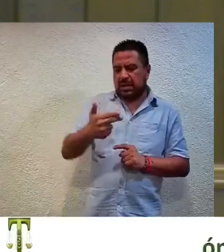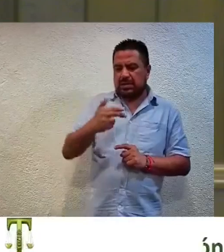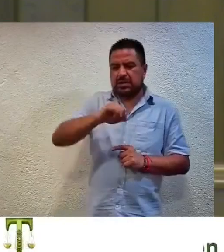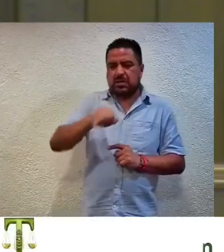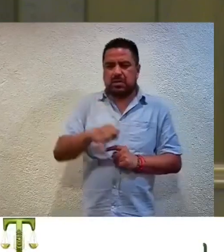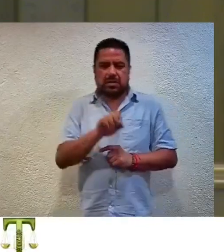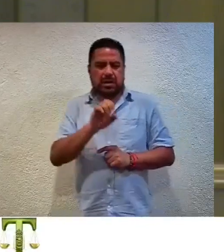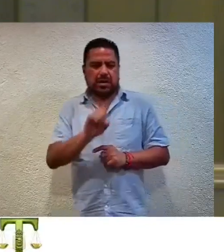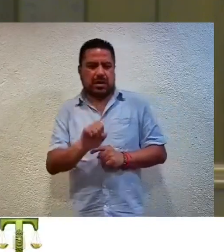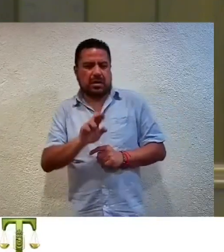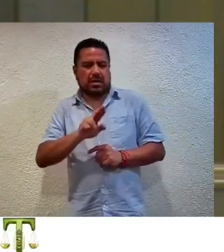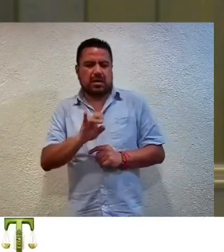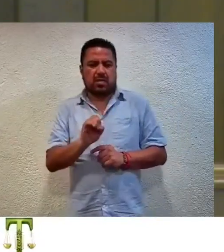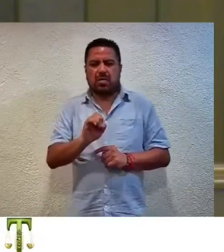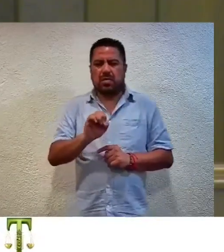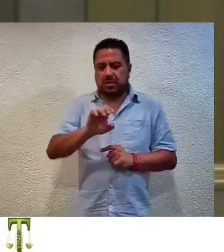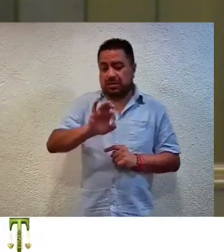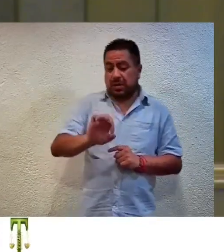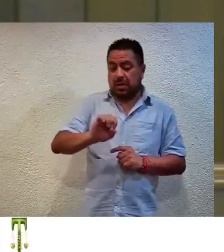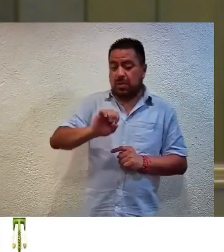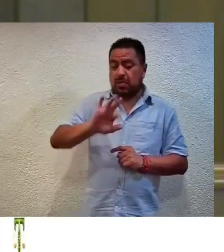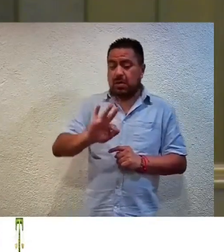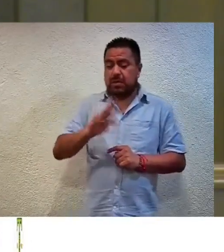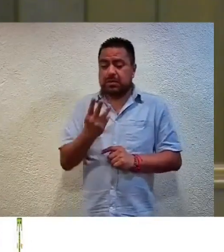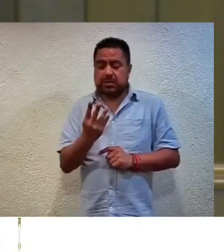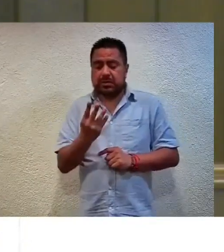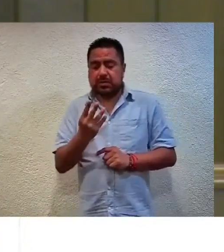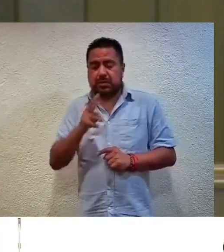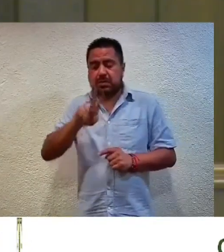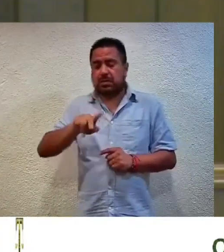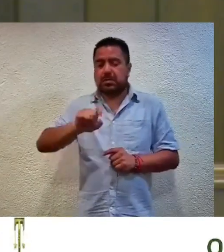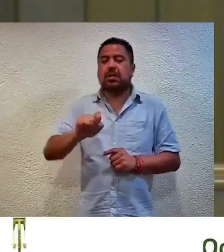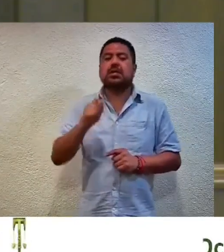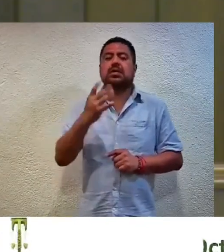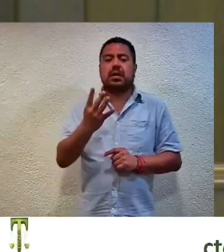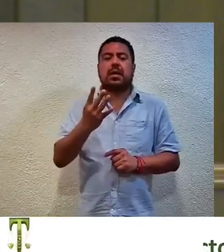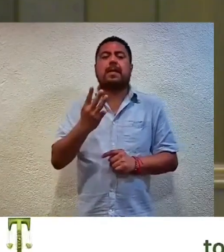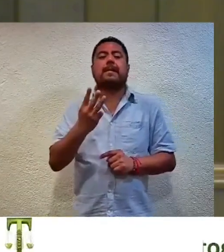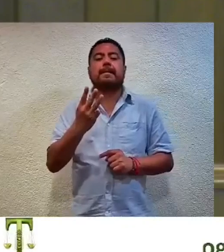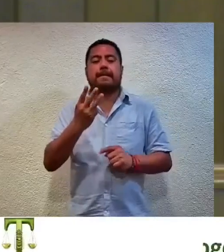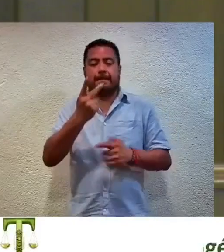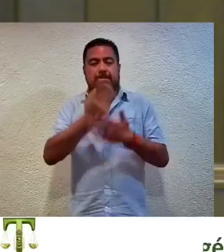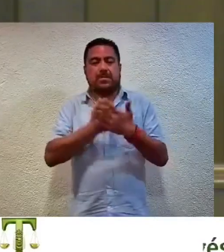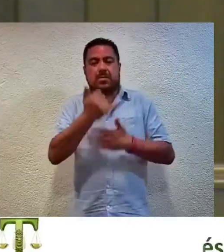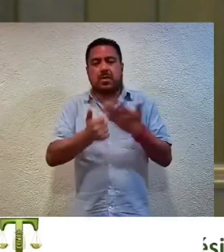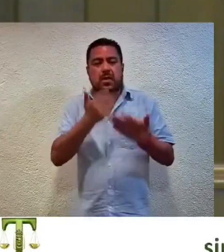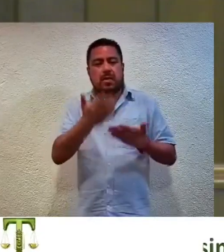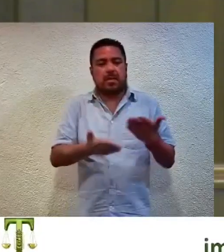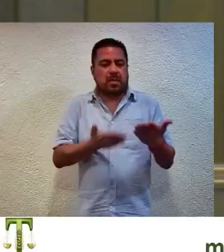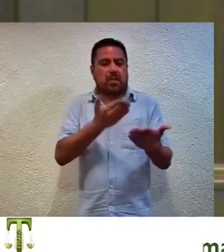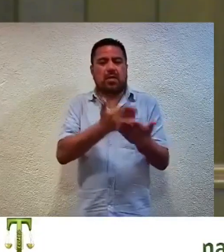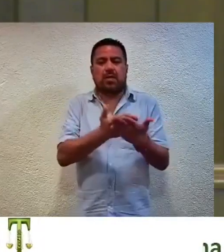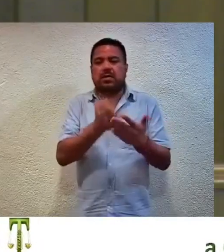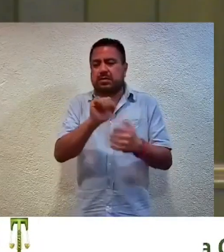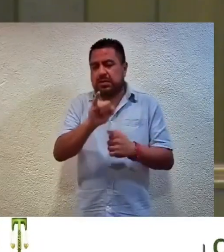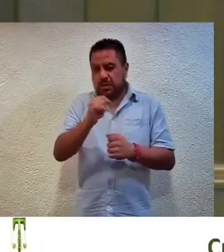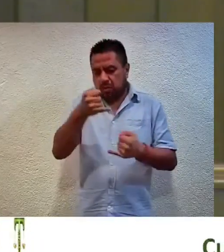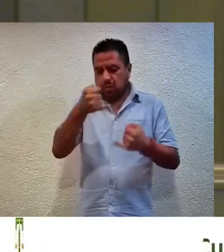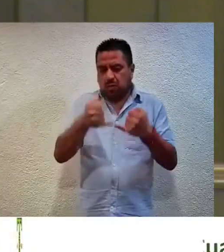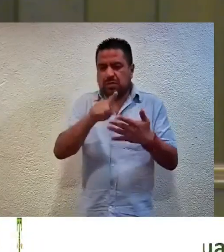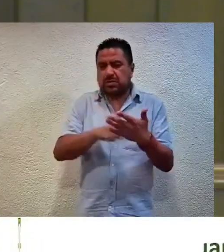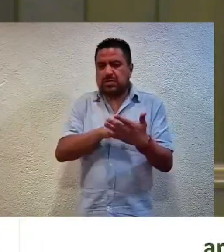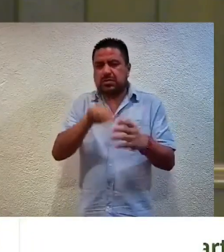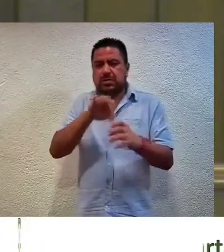-GRO-145, diagonal 2023. En el proyecto se propone declarar parcialmente fundado del juicio electoral